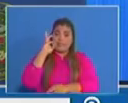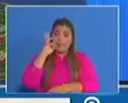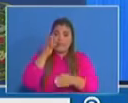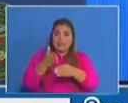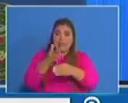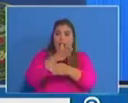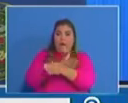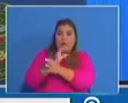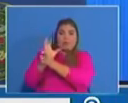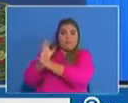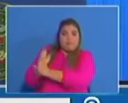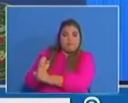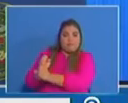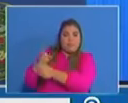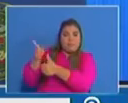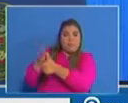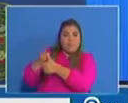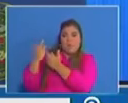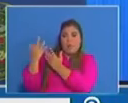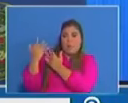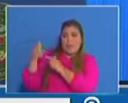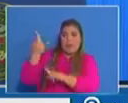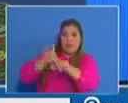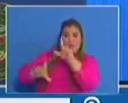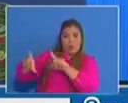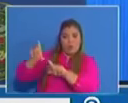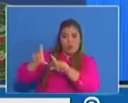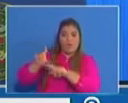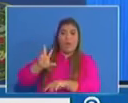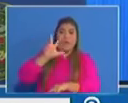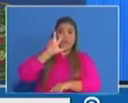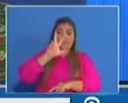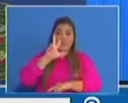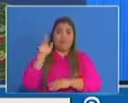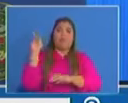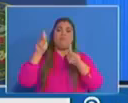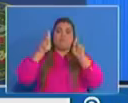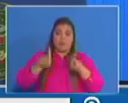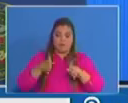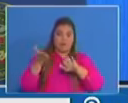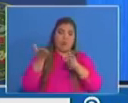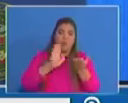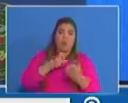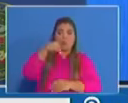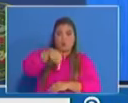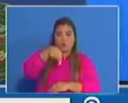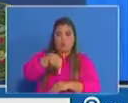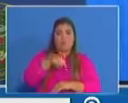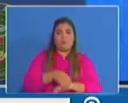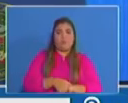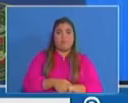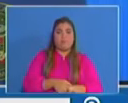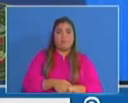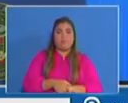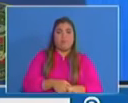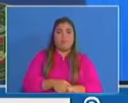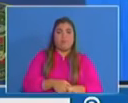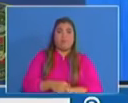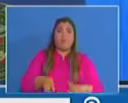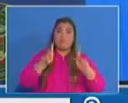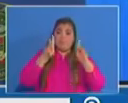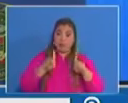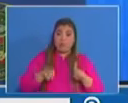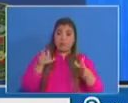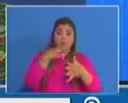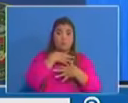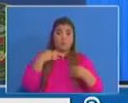corresponden al día de hoy. También tenemos de recuperados por laboratorio